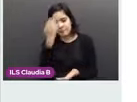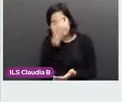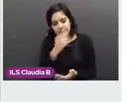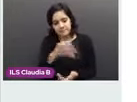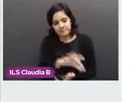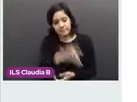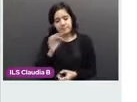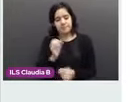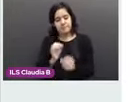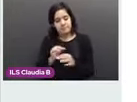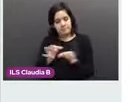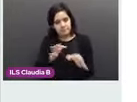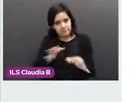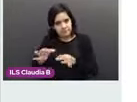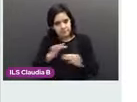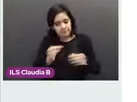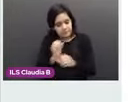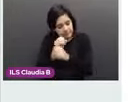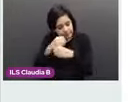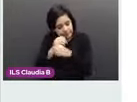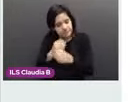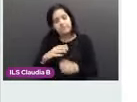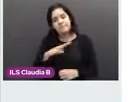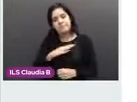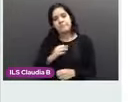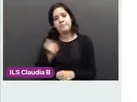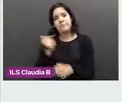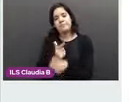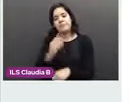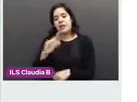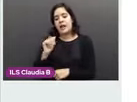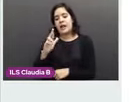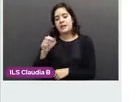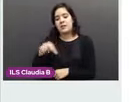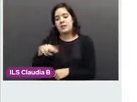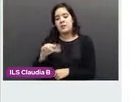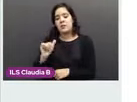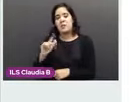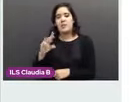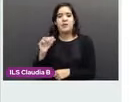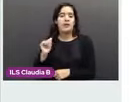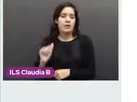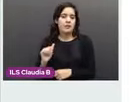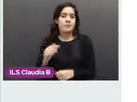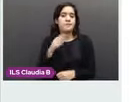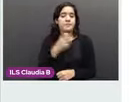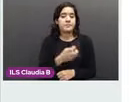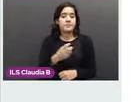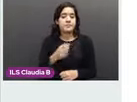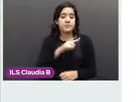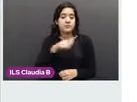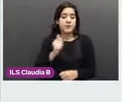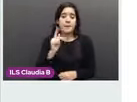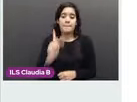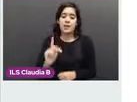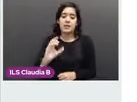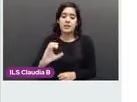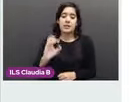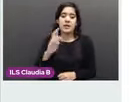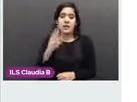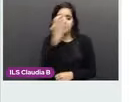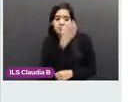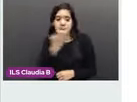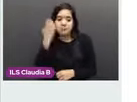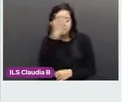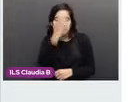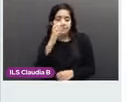carcinoma escamoso. La paciente llegó con una PCR con genotipo positivo para el 16, se realizó